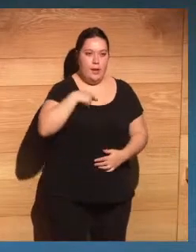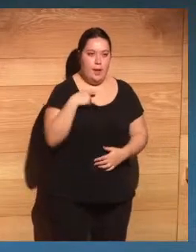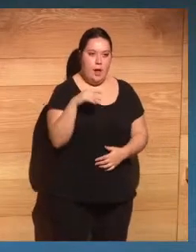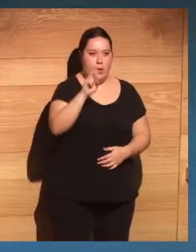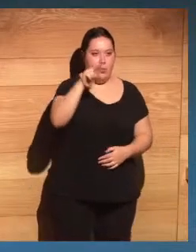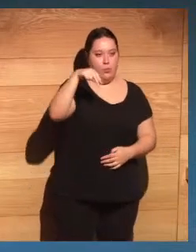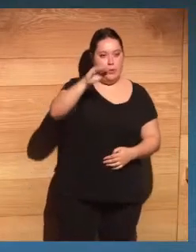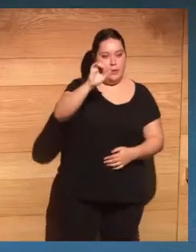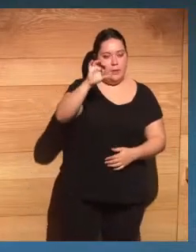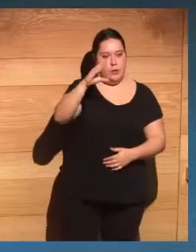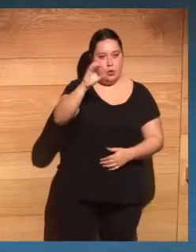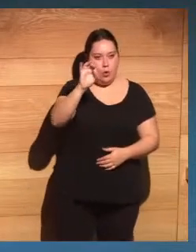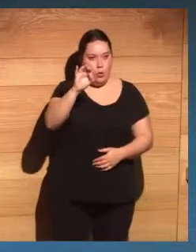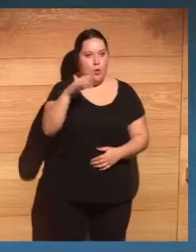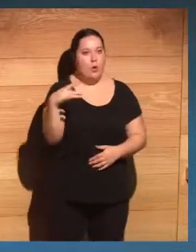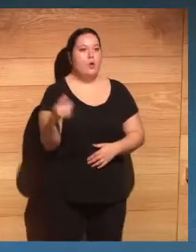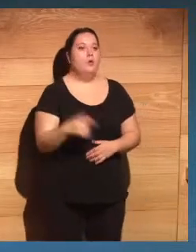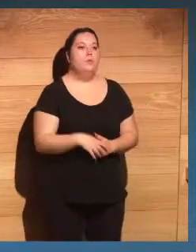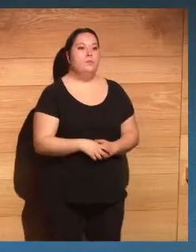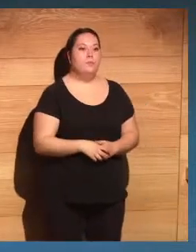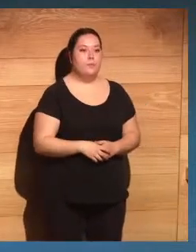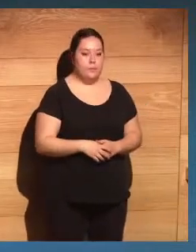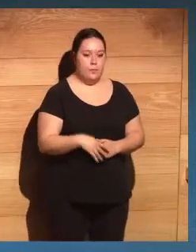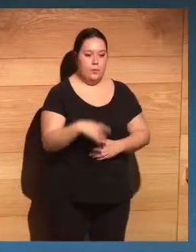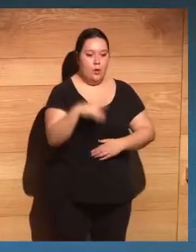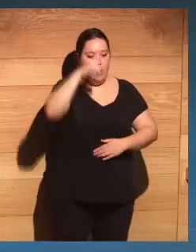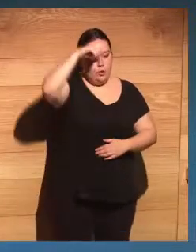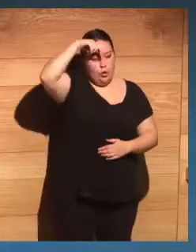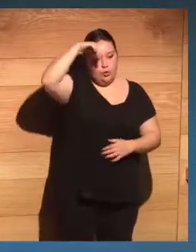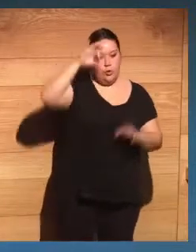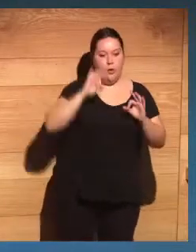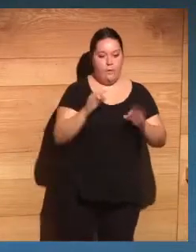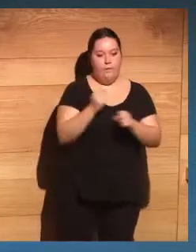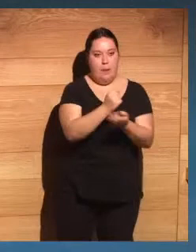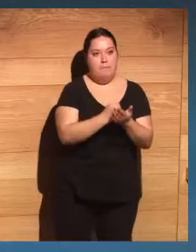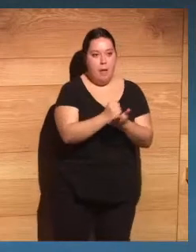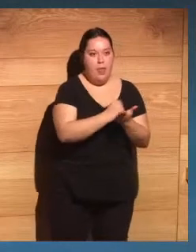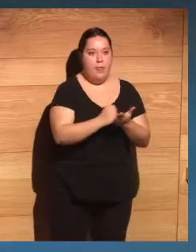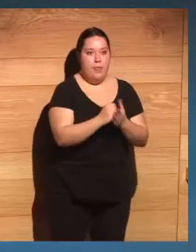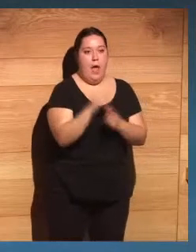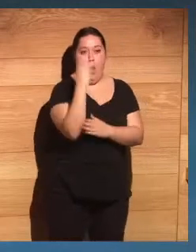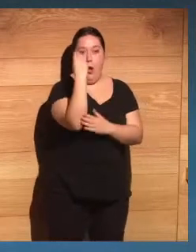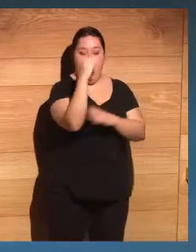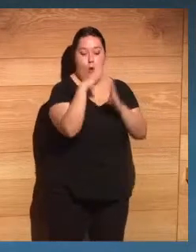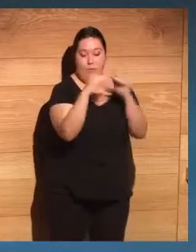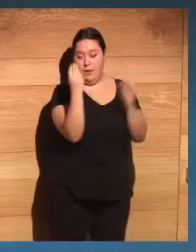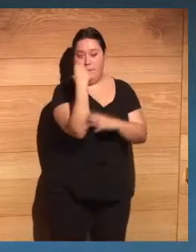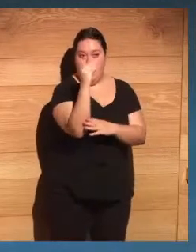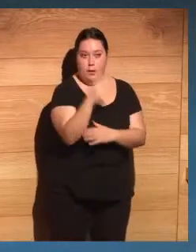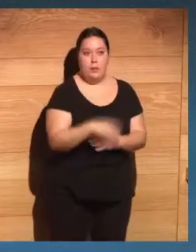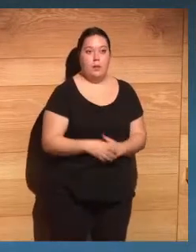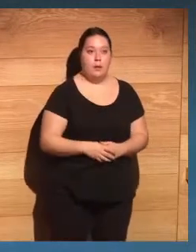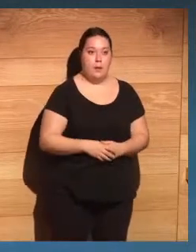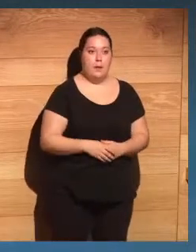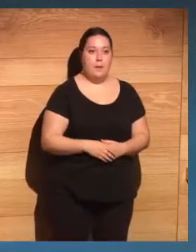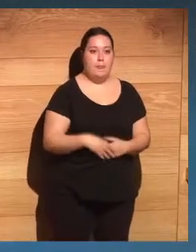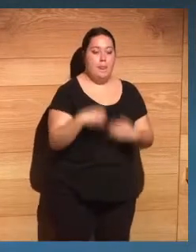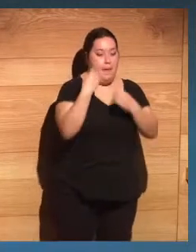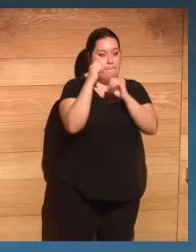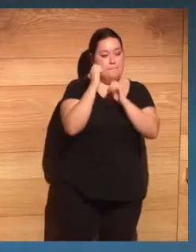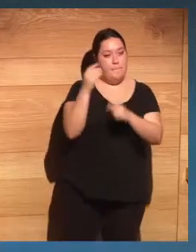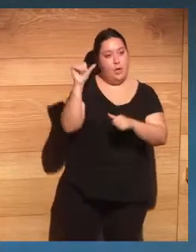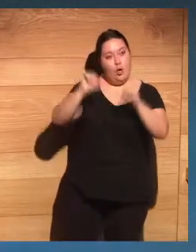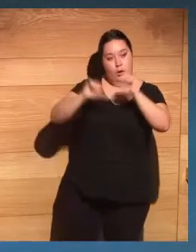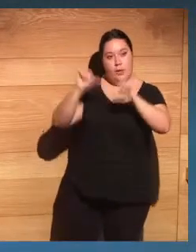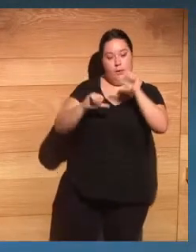el 87 y el 99, doctor en farmacia por la Facultad de Farmacia de la Universidad Complutense de Madrid, catedrático de bioquímica de la Facultad de